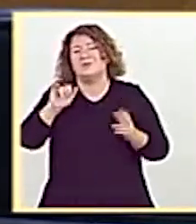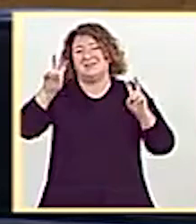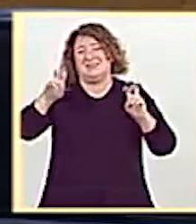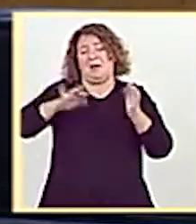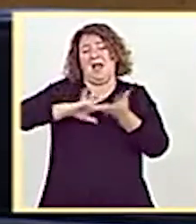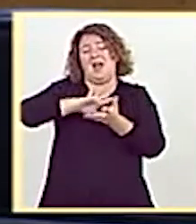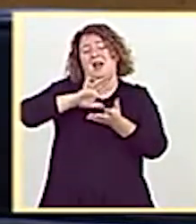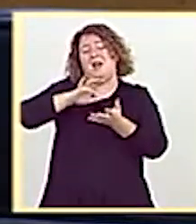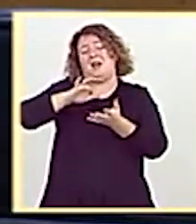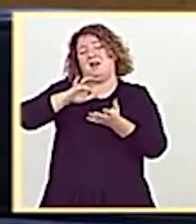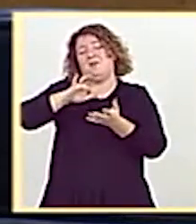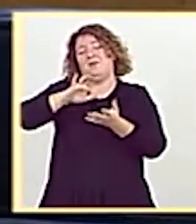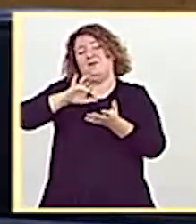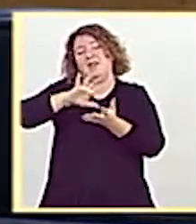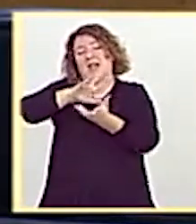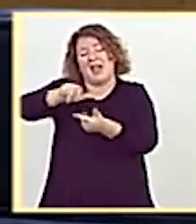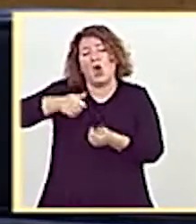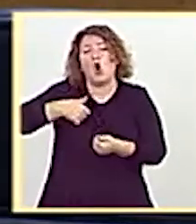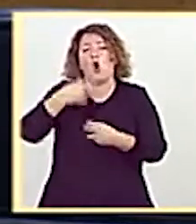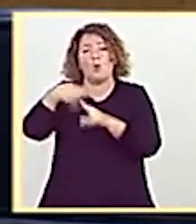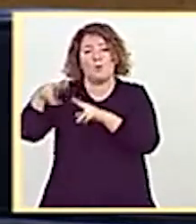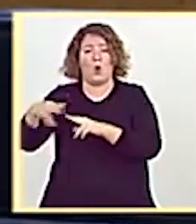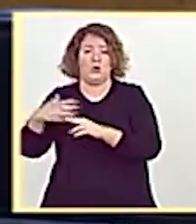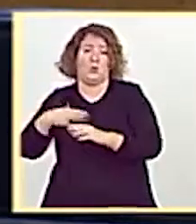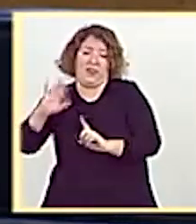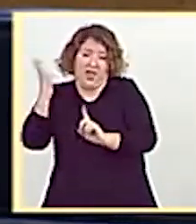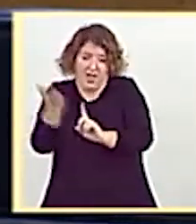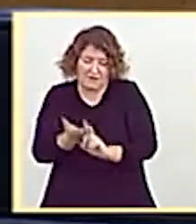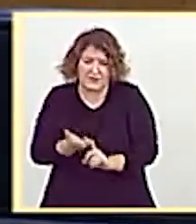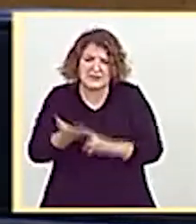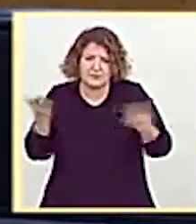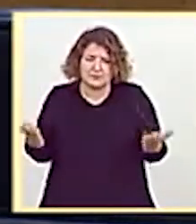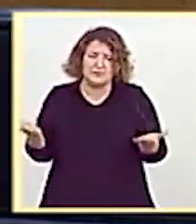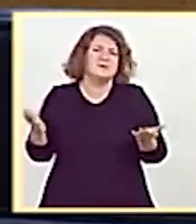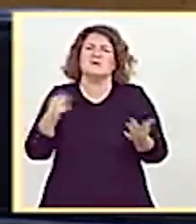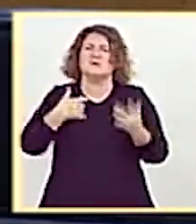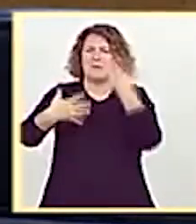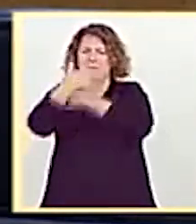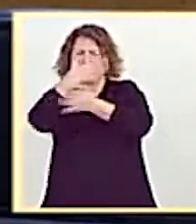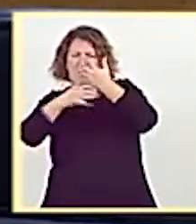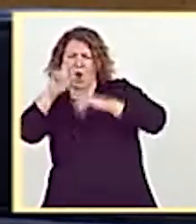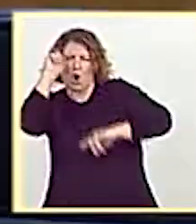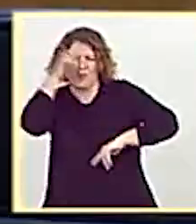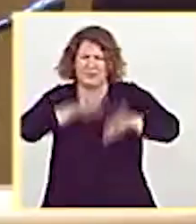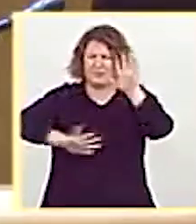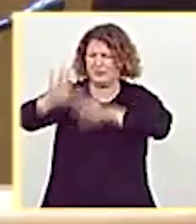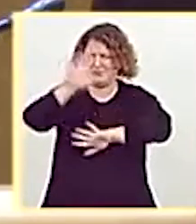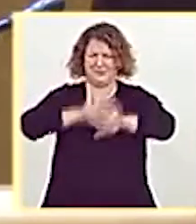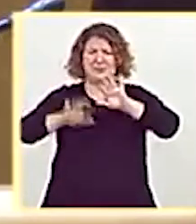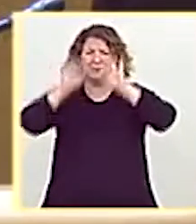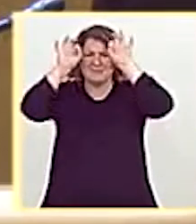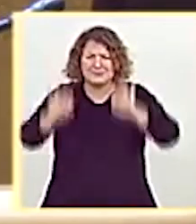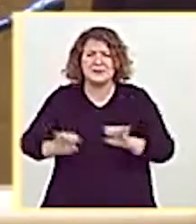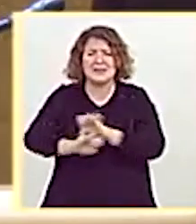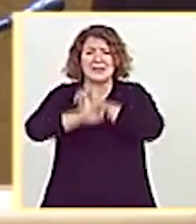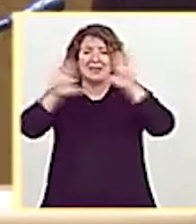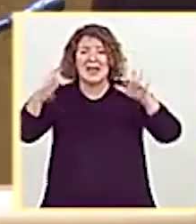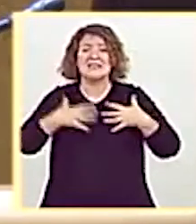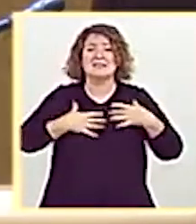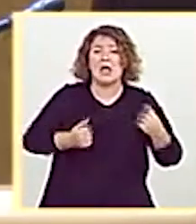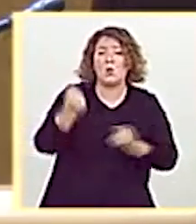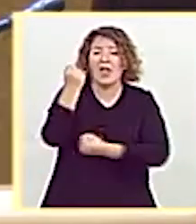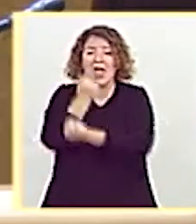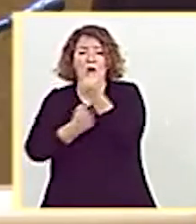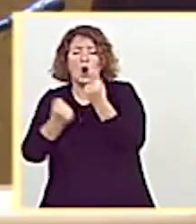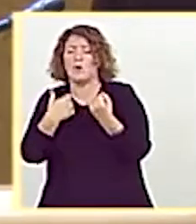geopolítico. Segundo punto. Por eso hemos insistido que no hay que mezclar tantos conceptos. Lo importante es tener claro que salud y economía